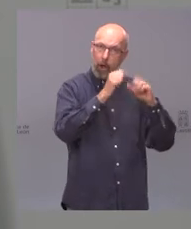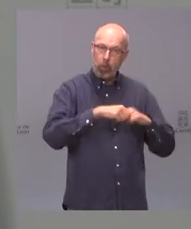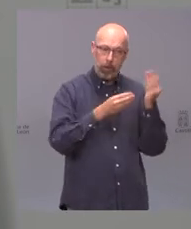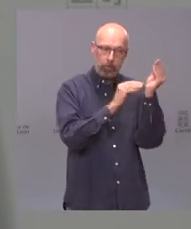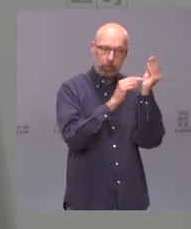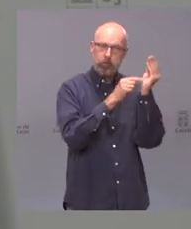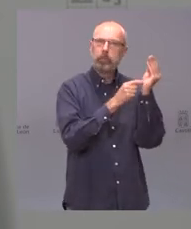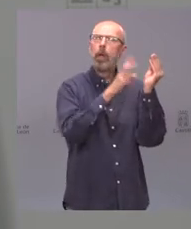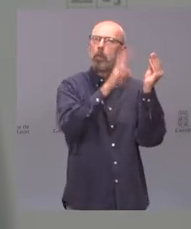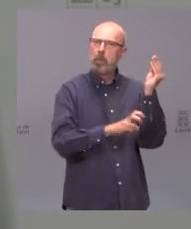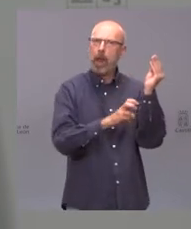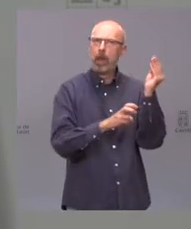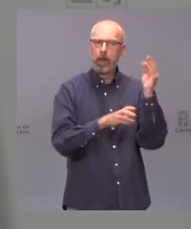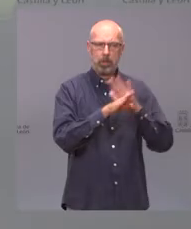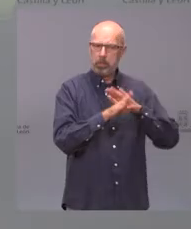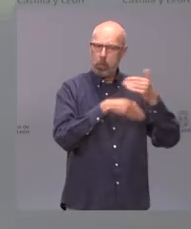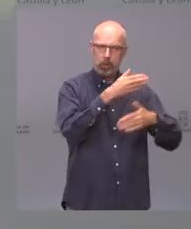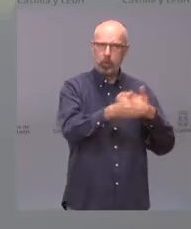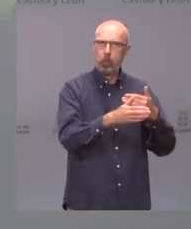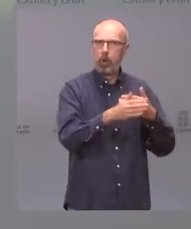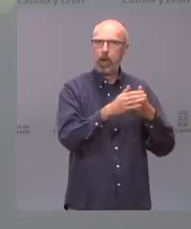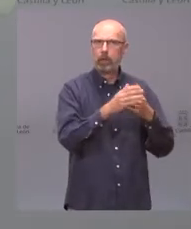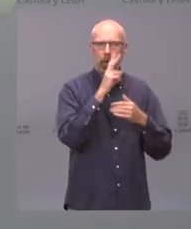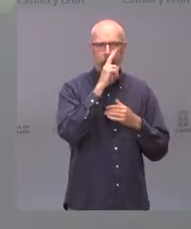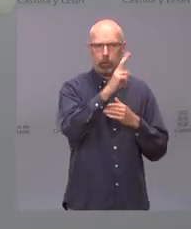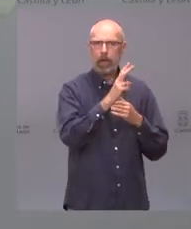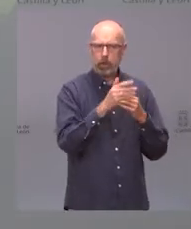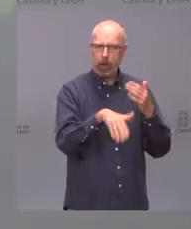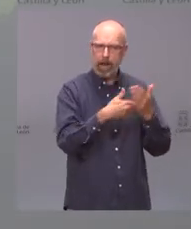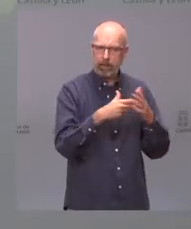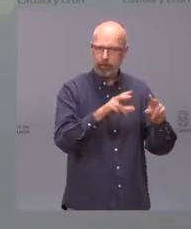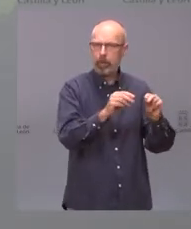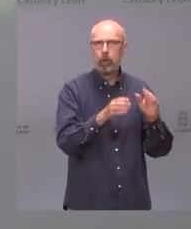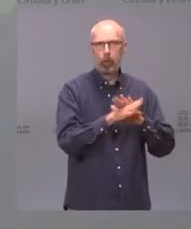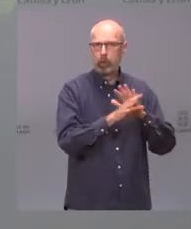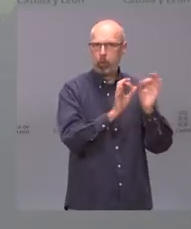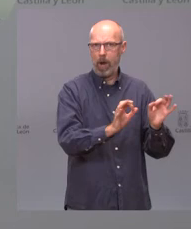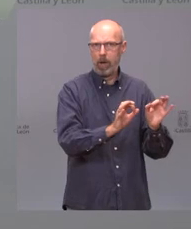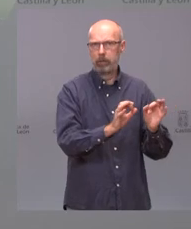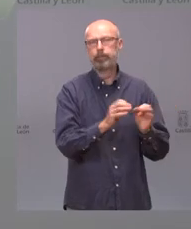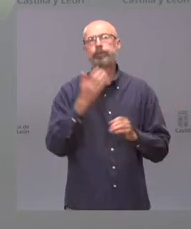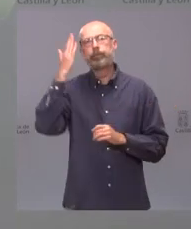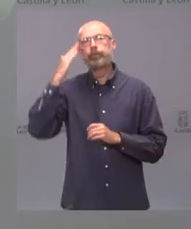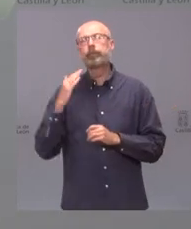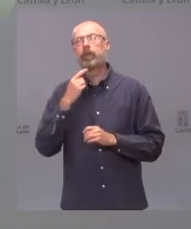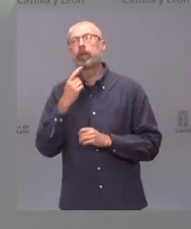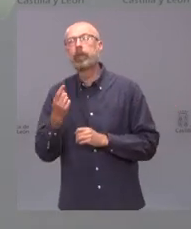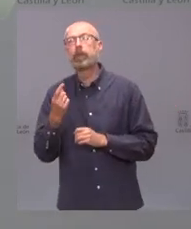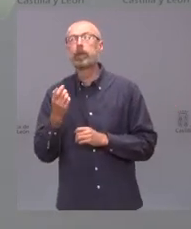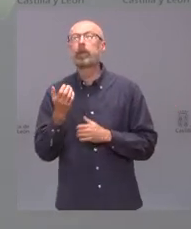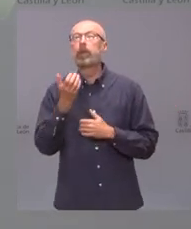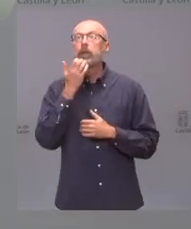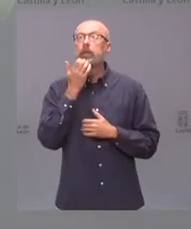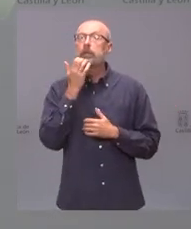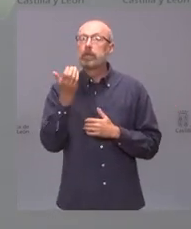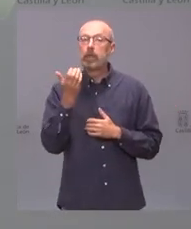futuro en los próximos dos años yo lo voy a resumir muy fácilmente si ni una pandemia mundial ni una